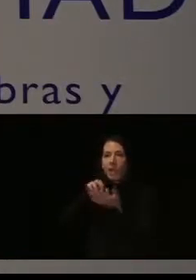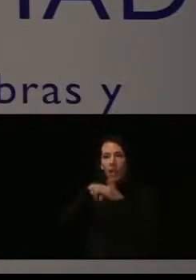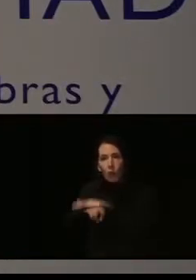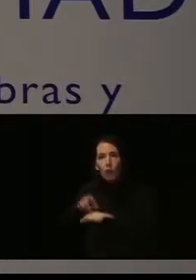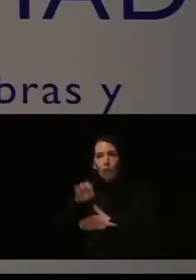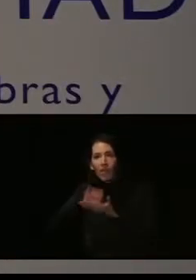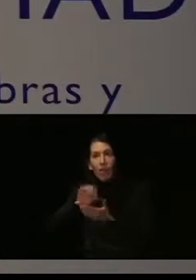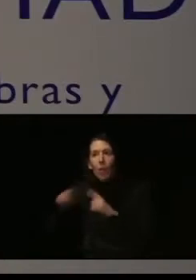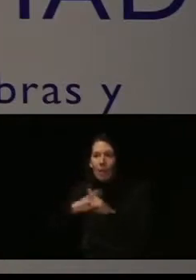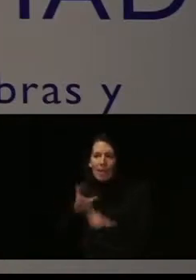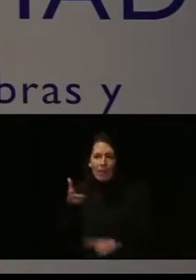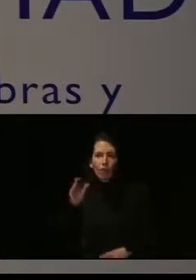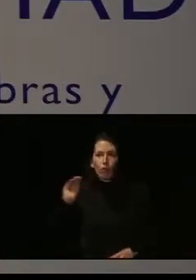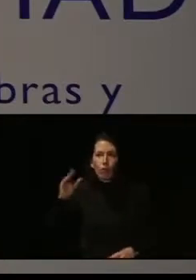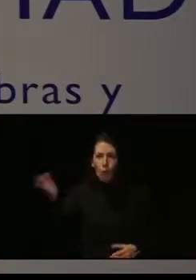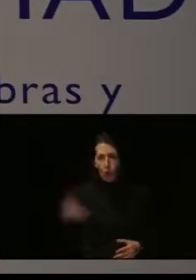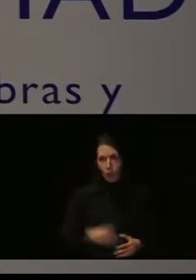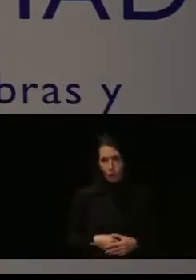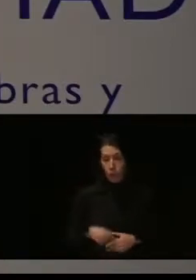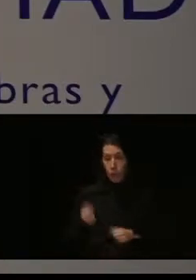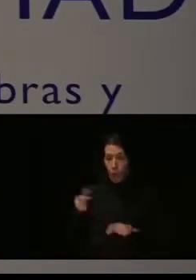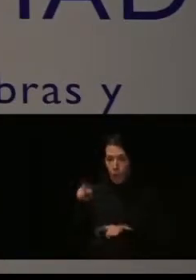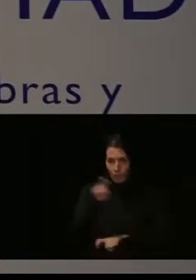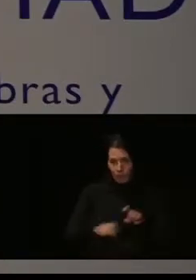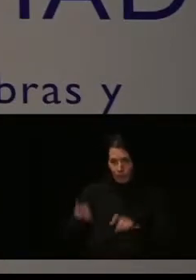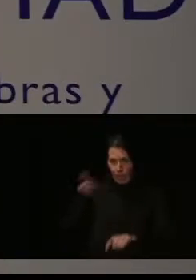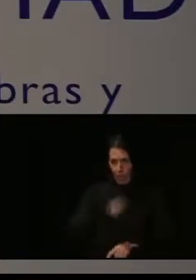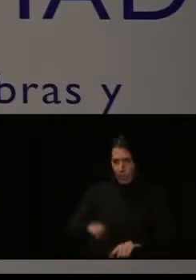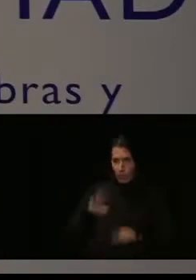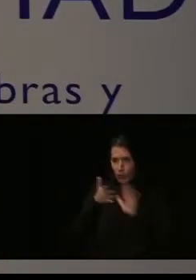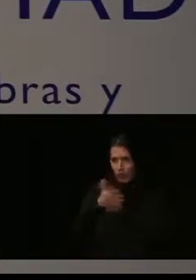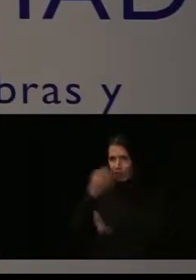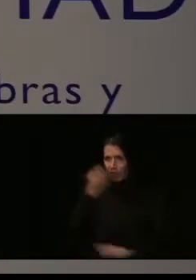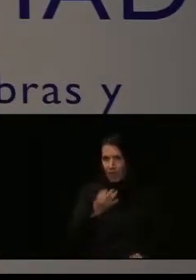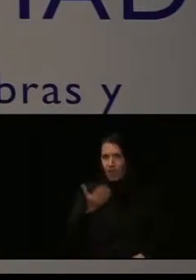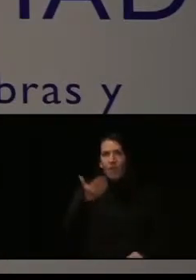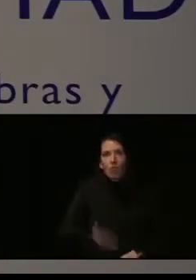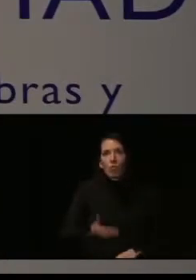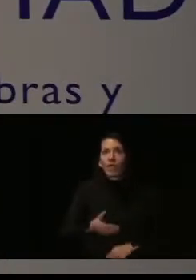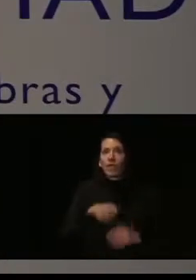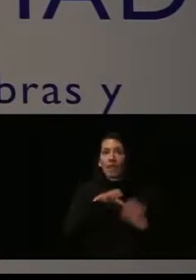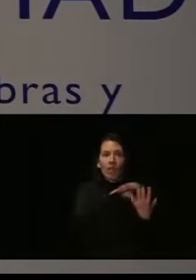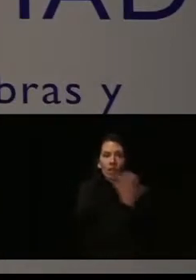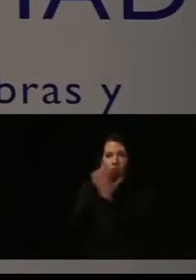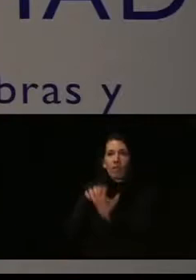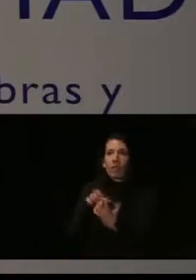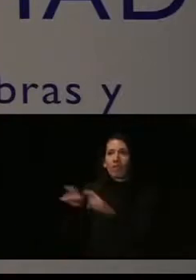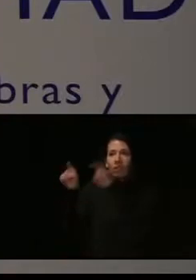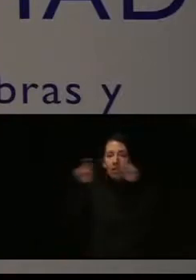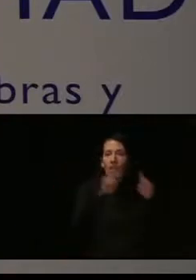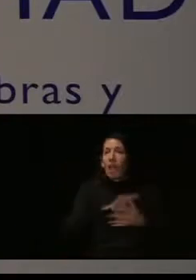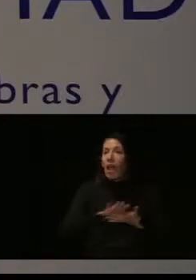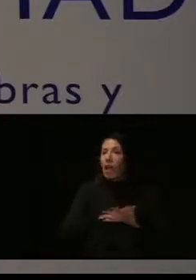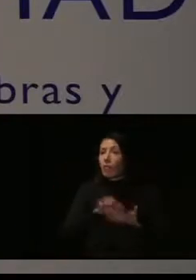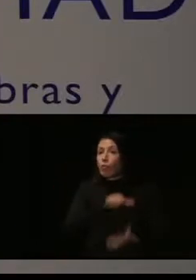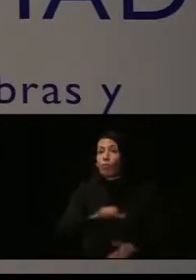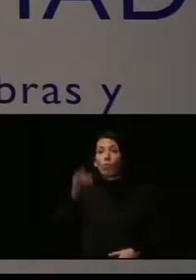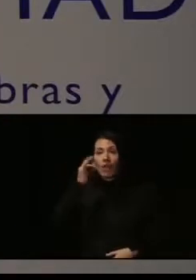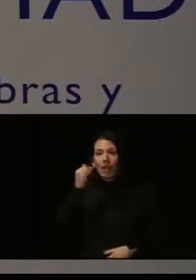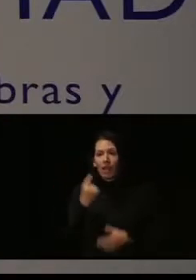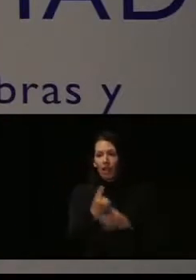que le asisten. Vuelvo otra vez un poco a explicarlo por qué es importante esta unidad móvil. Estamos hablando de mujeres con un aislamiento social